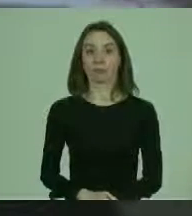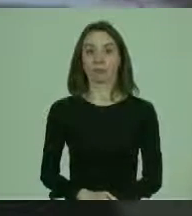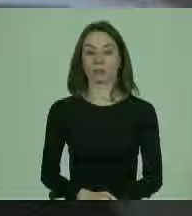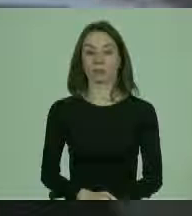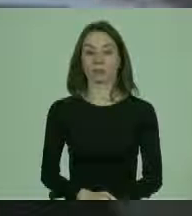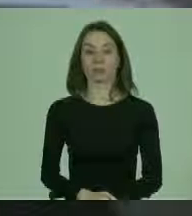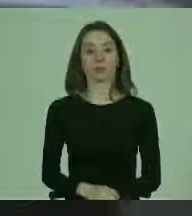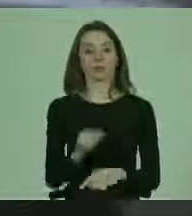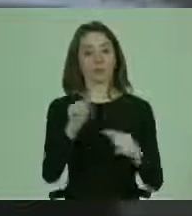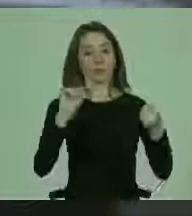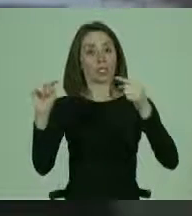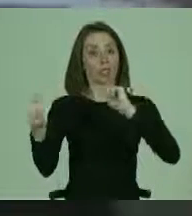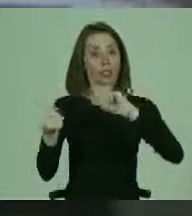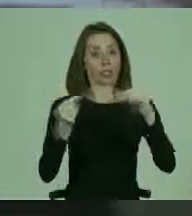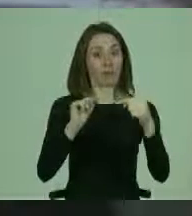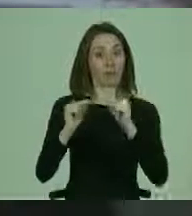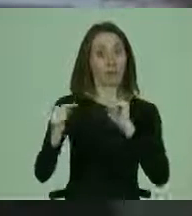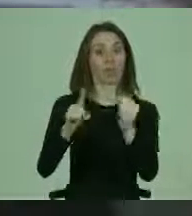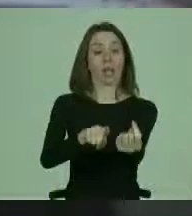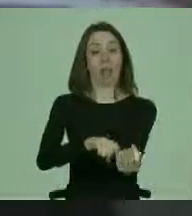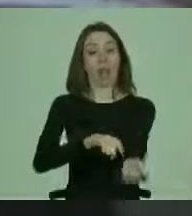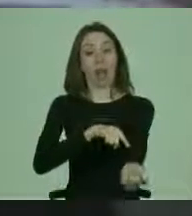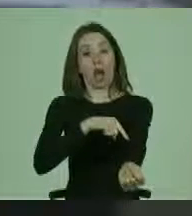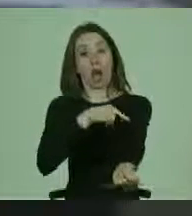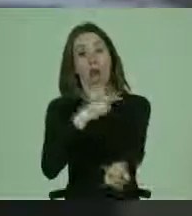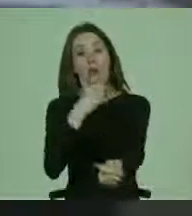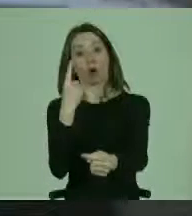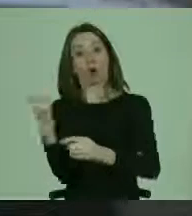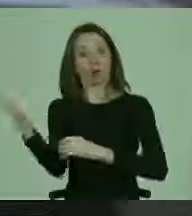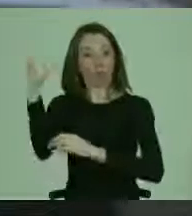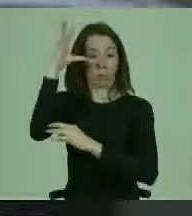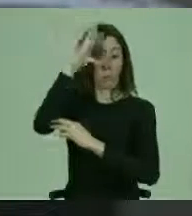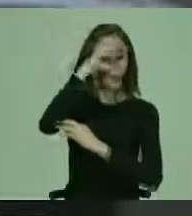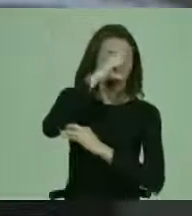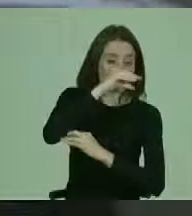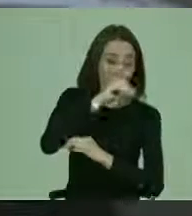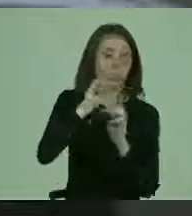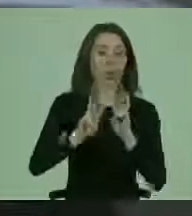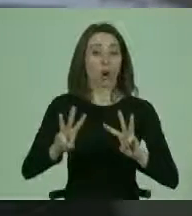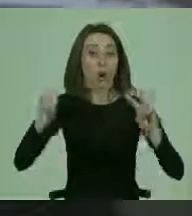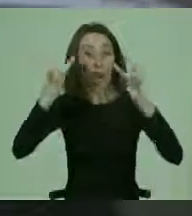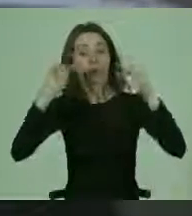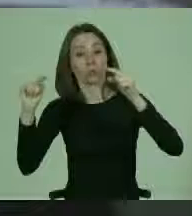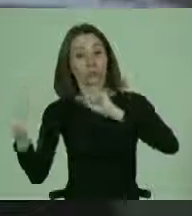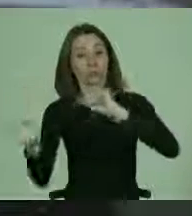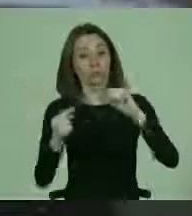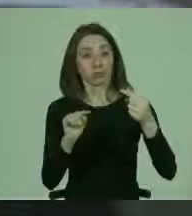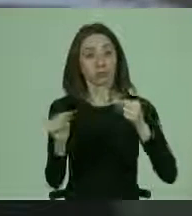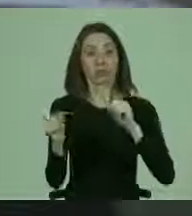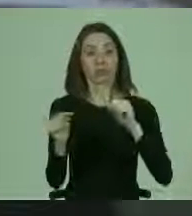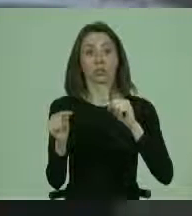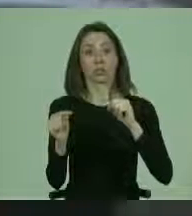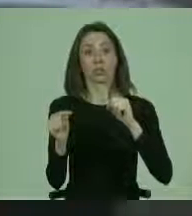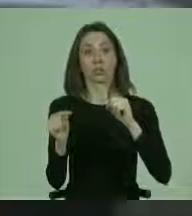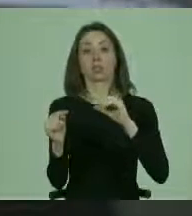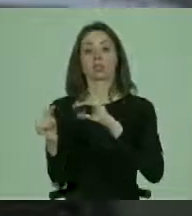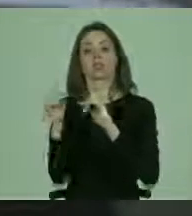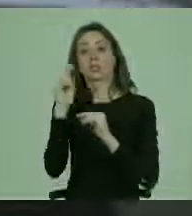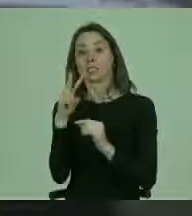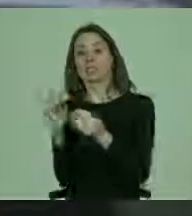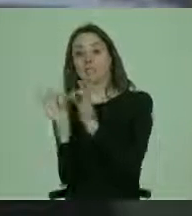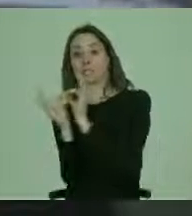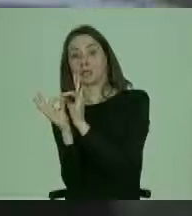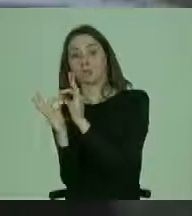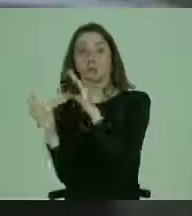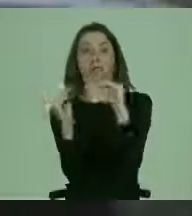eso fue un debate largo, recuerdo que duró toda una noche en Naciones Unidas sin interpretación, hablando de